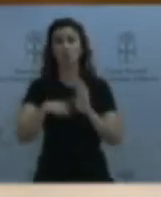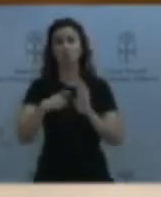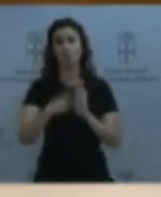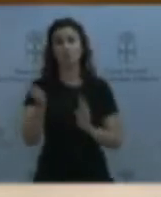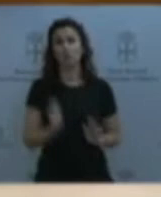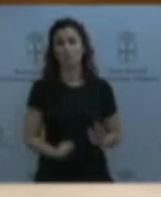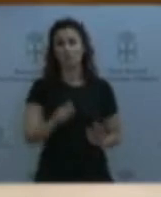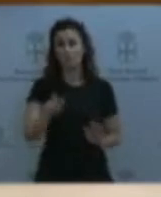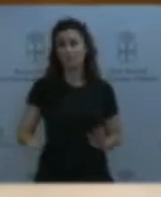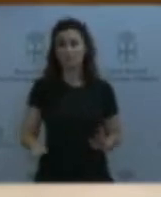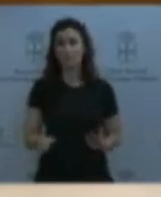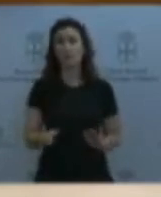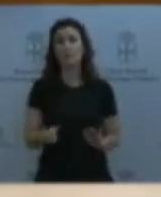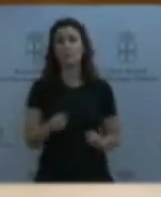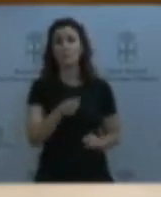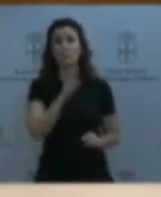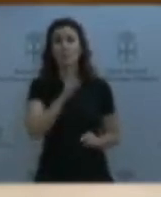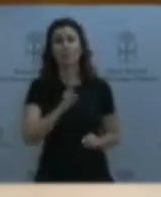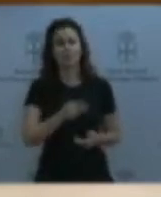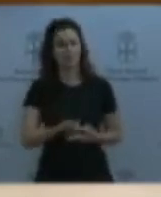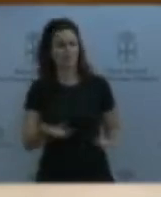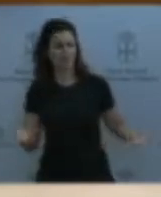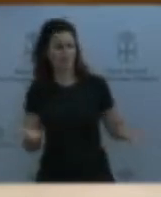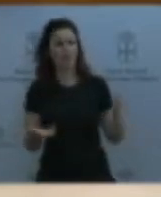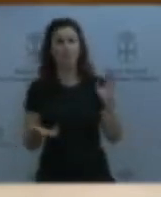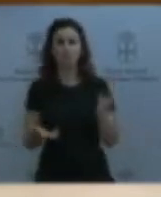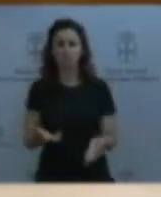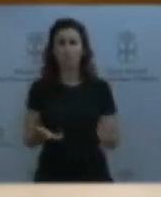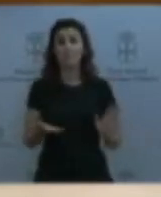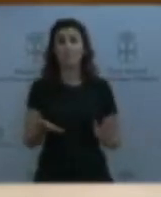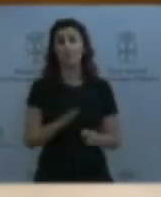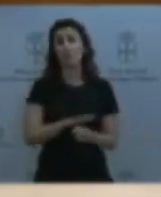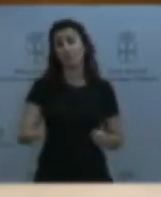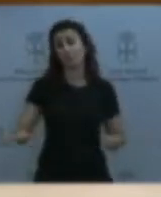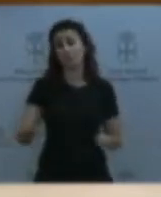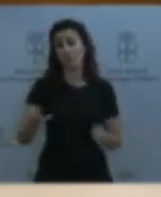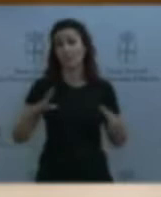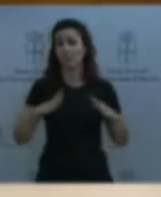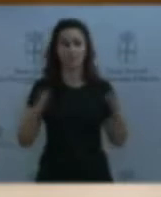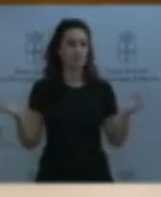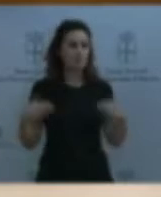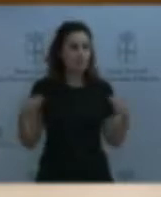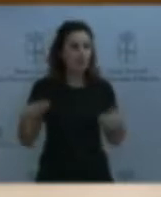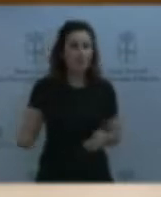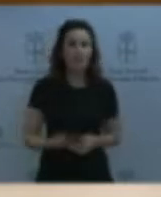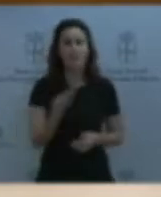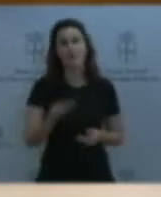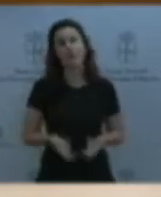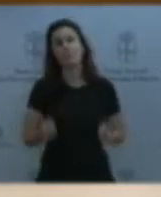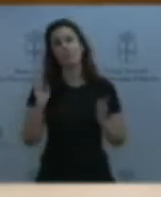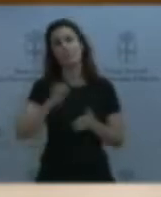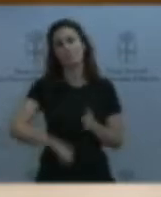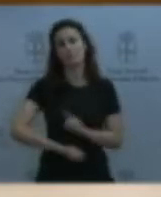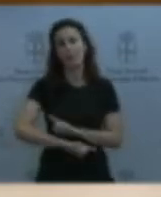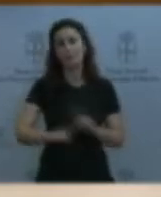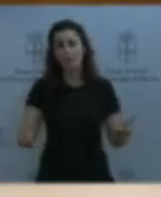confianza, pero que falta cobertura en vacaciones, falta cobertura de bajas y permisos, y trabajan por debajo de los ratios